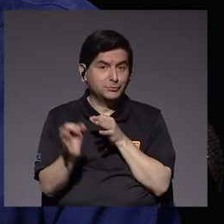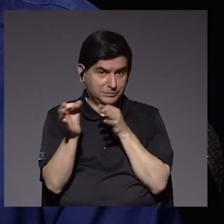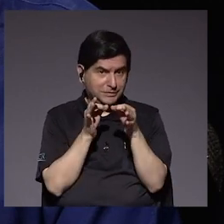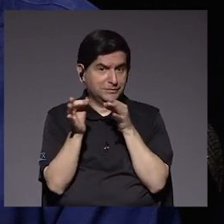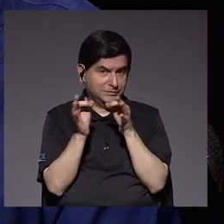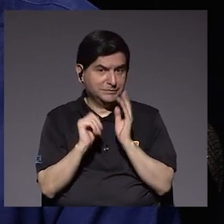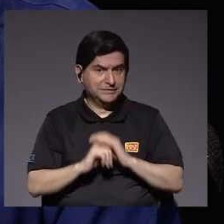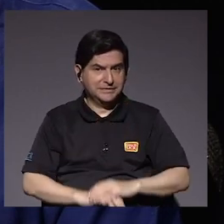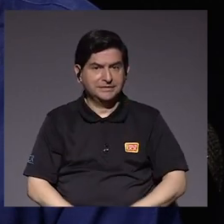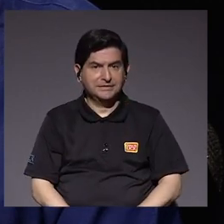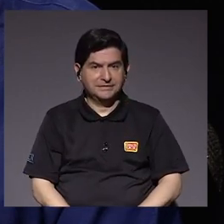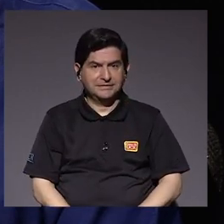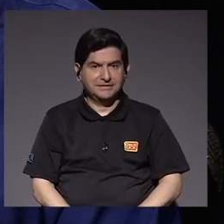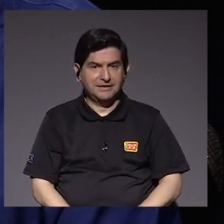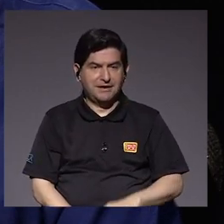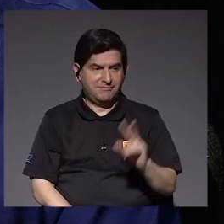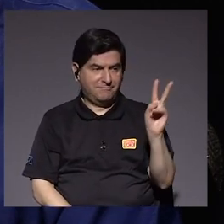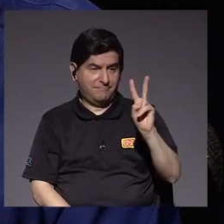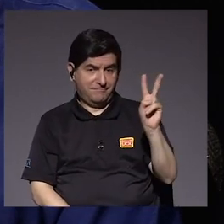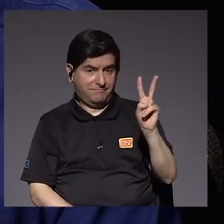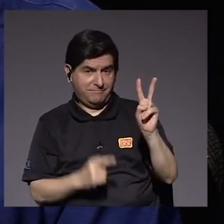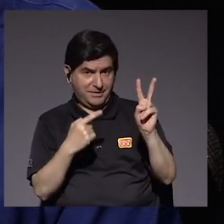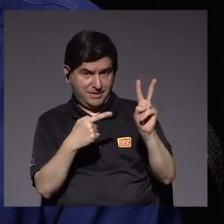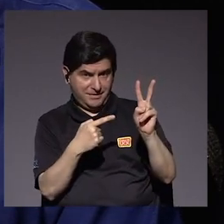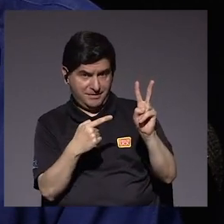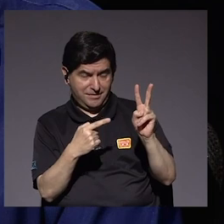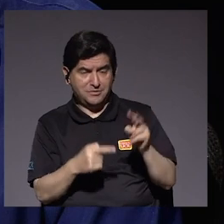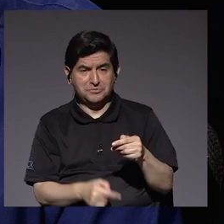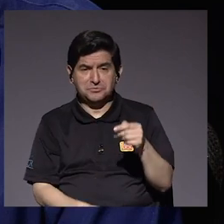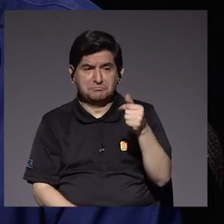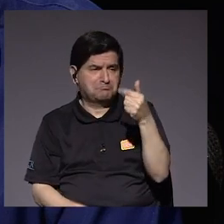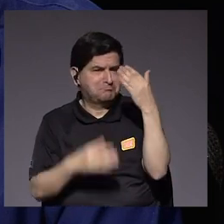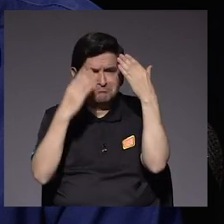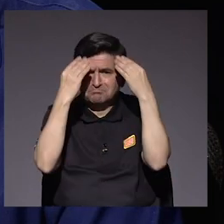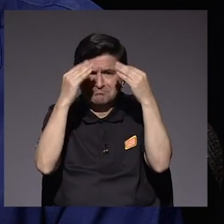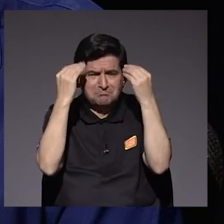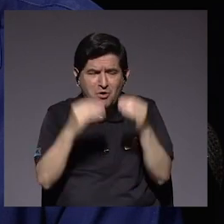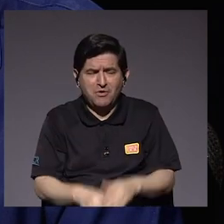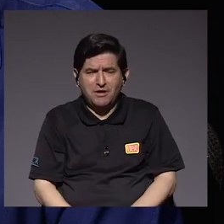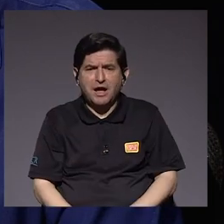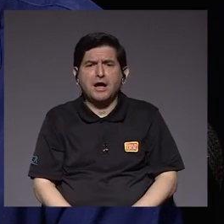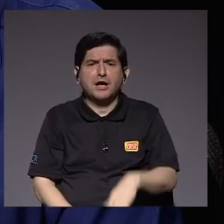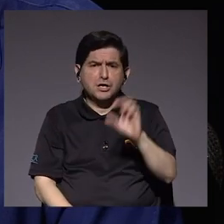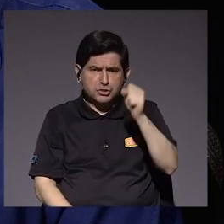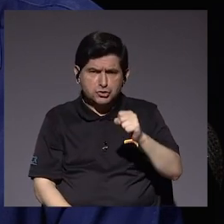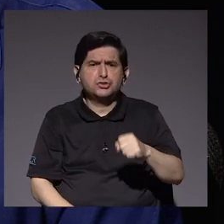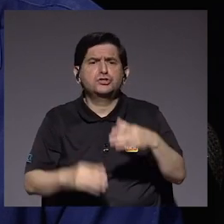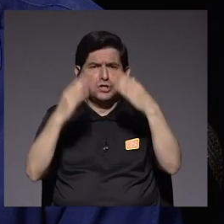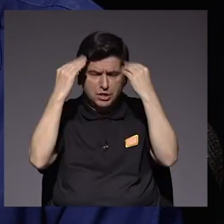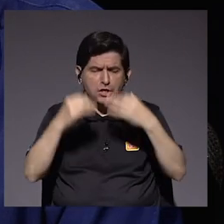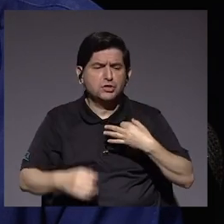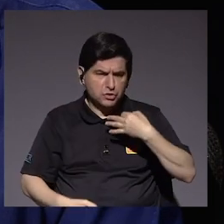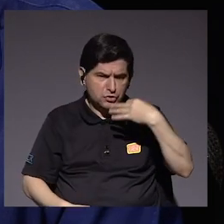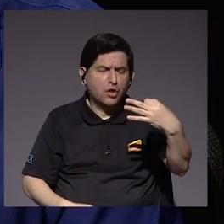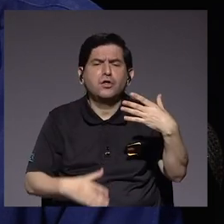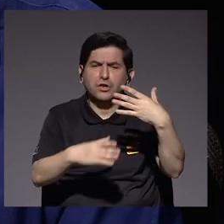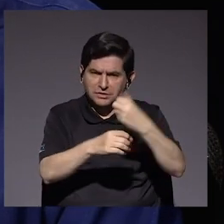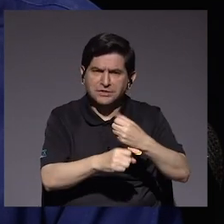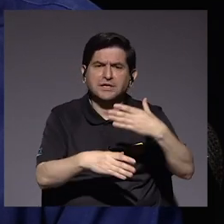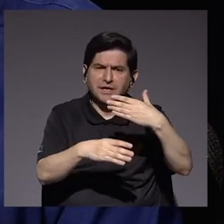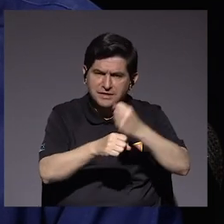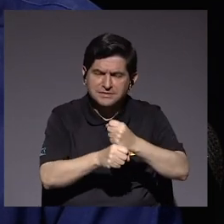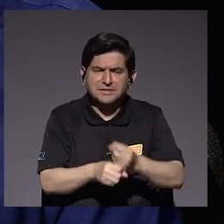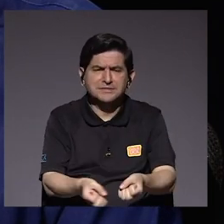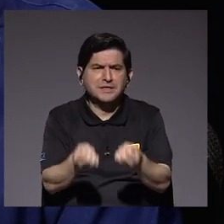dice, este virus es un virus que apenas estamos conociendo. Si hay muchísima información, todos los días se generan